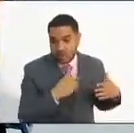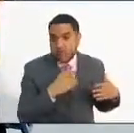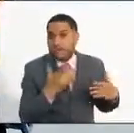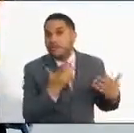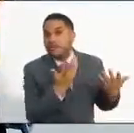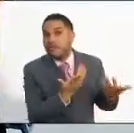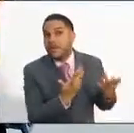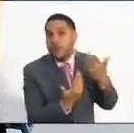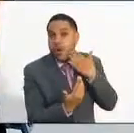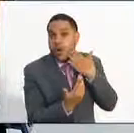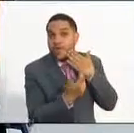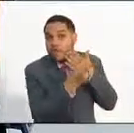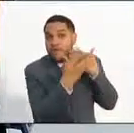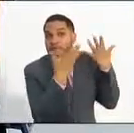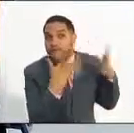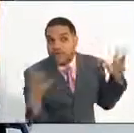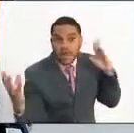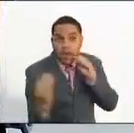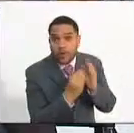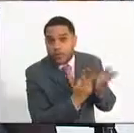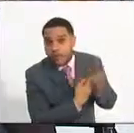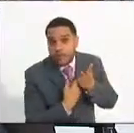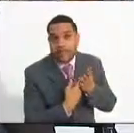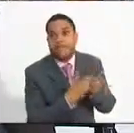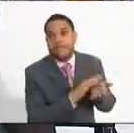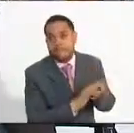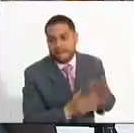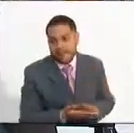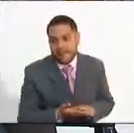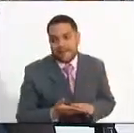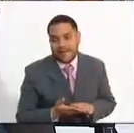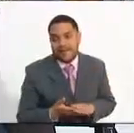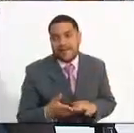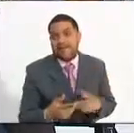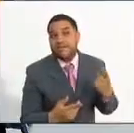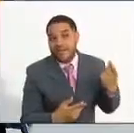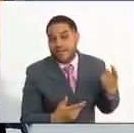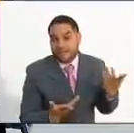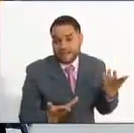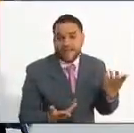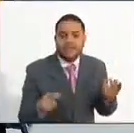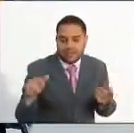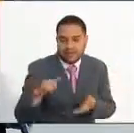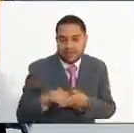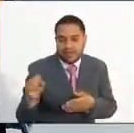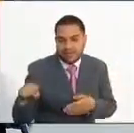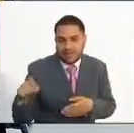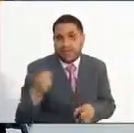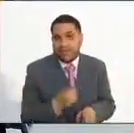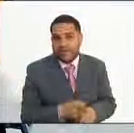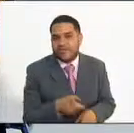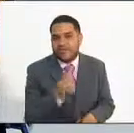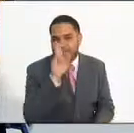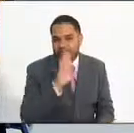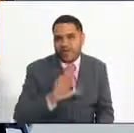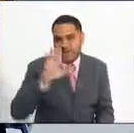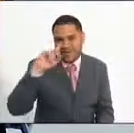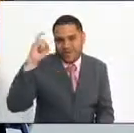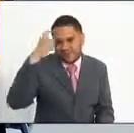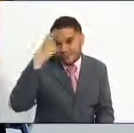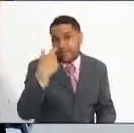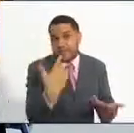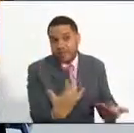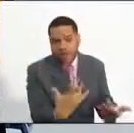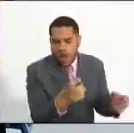paz. Y los que faltan. Exactamente. Y como bien este proceso es una política del gobierno nacional, pues la